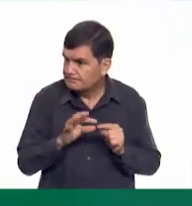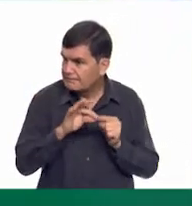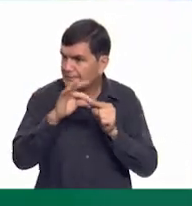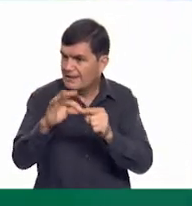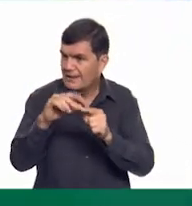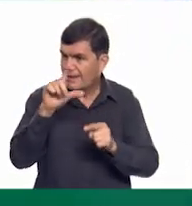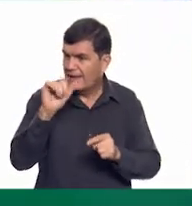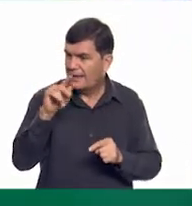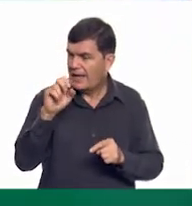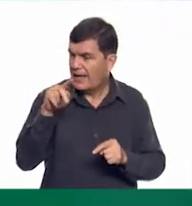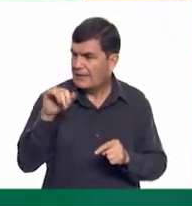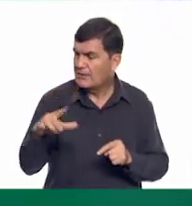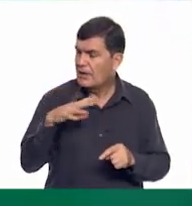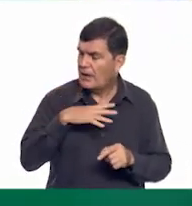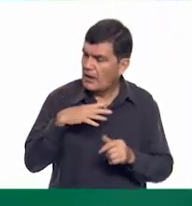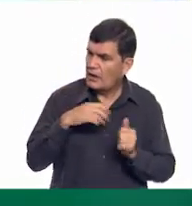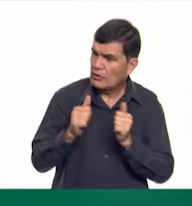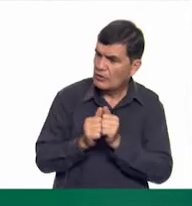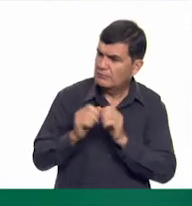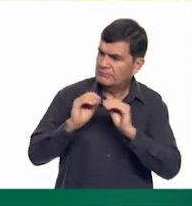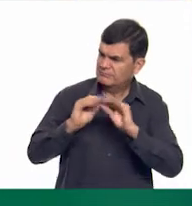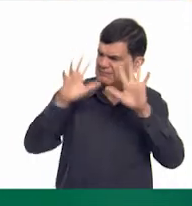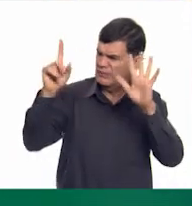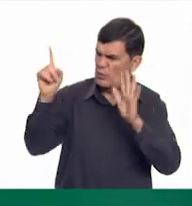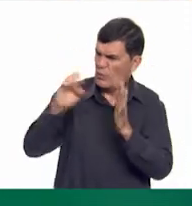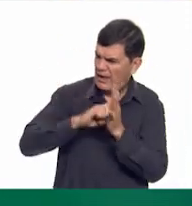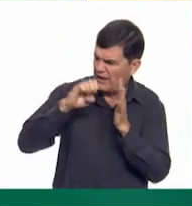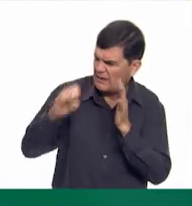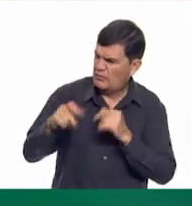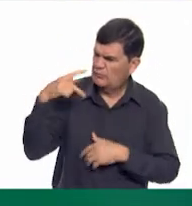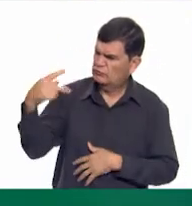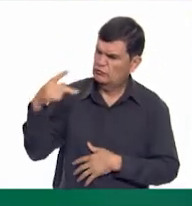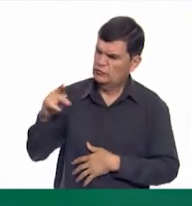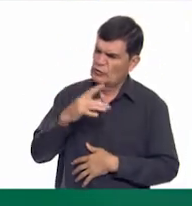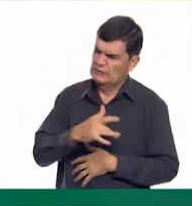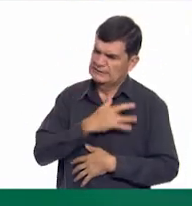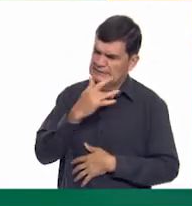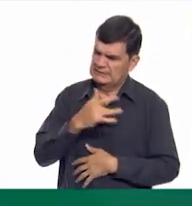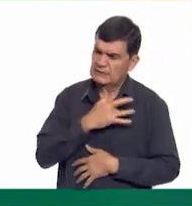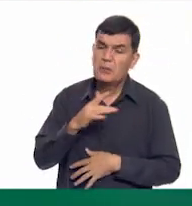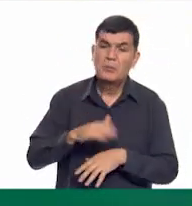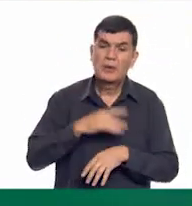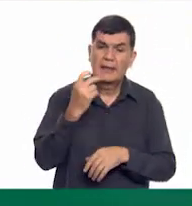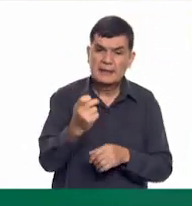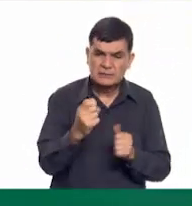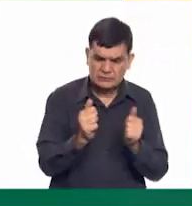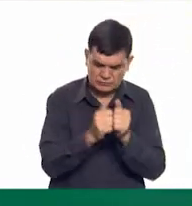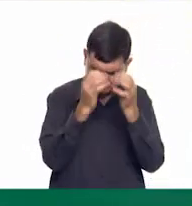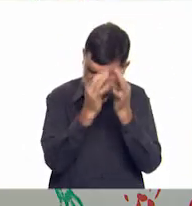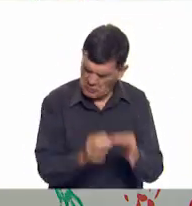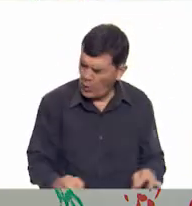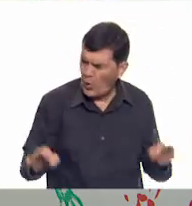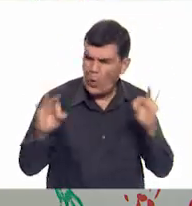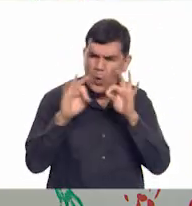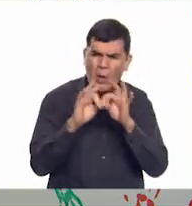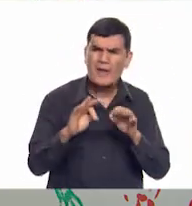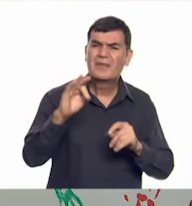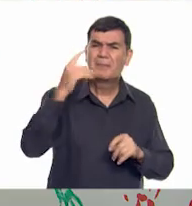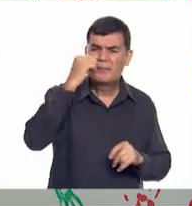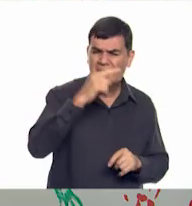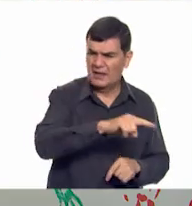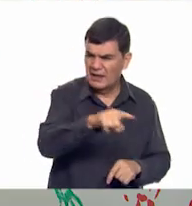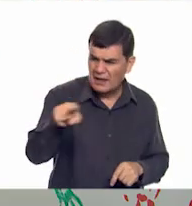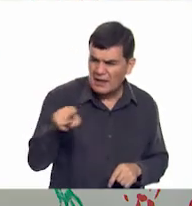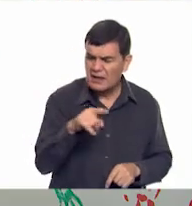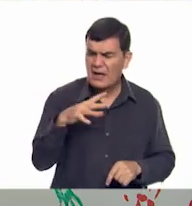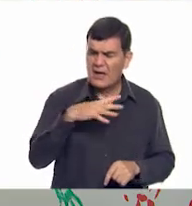a Leilani que nos da un claro ejemplo de sus sentimientos porque estos son importantes para ella y